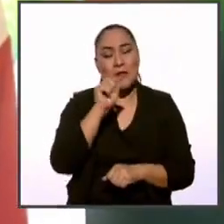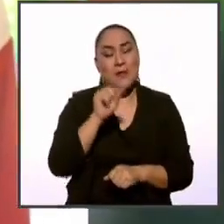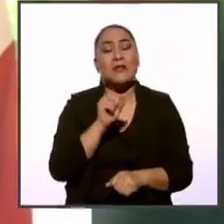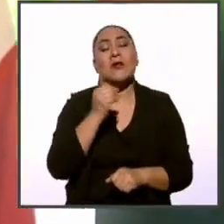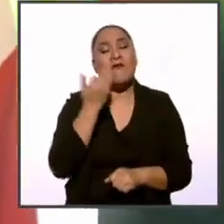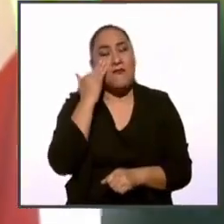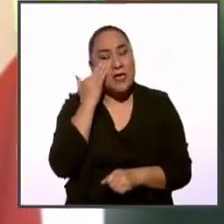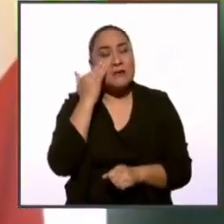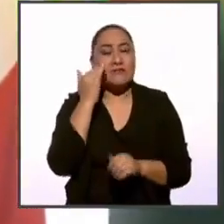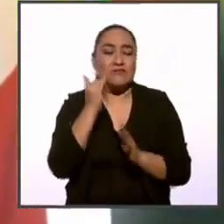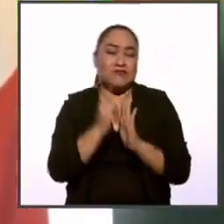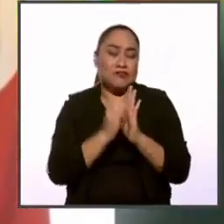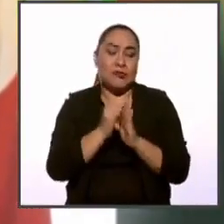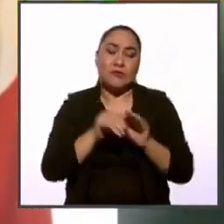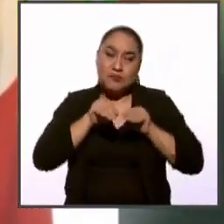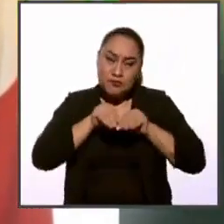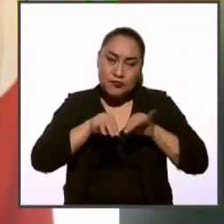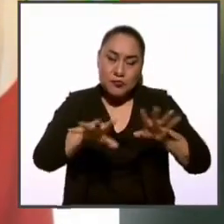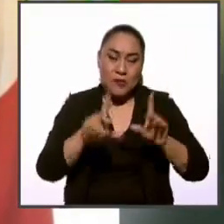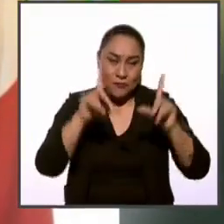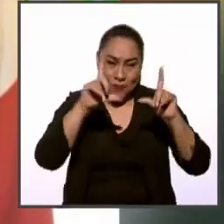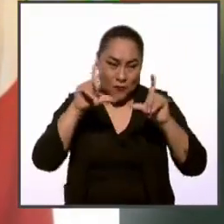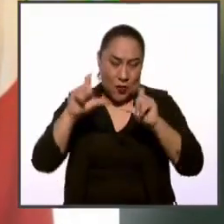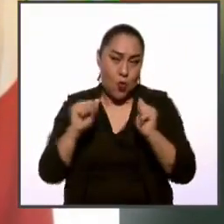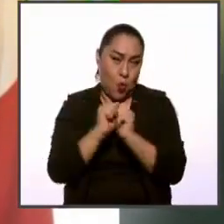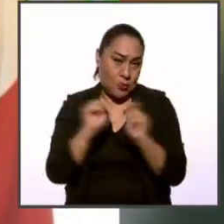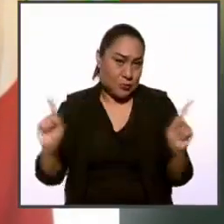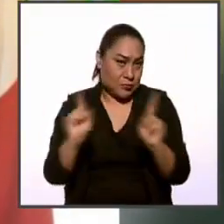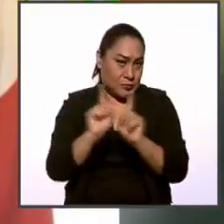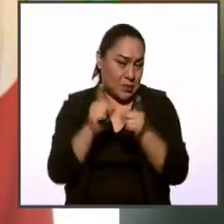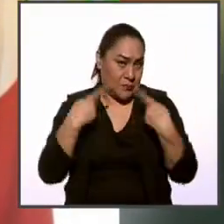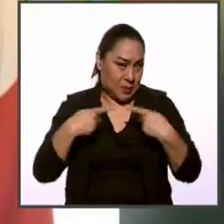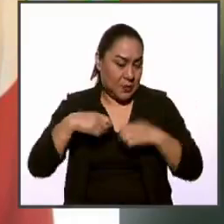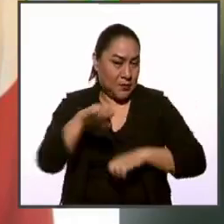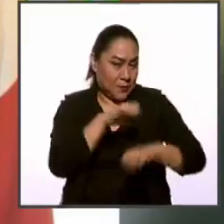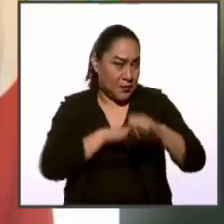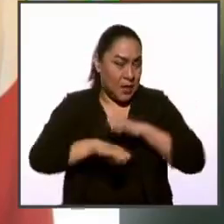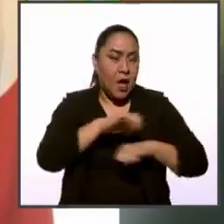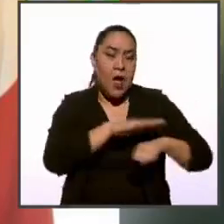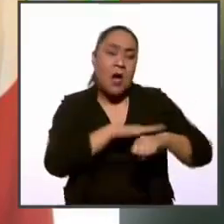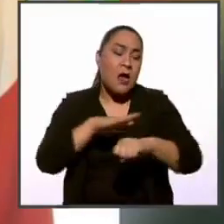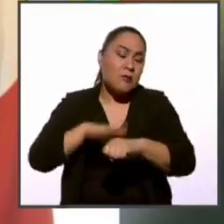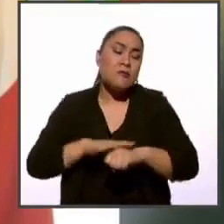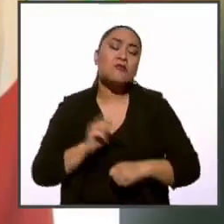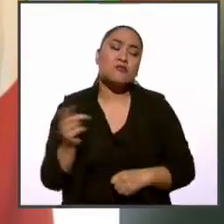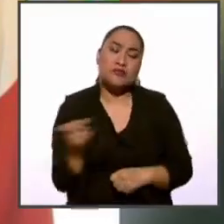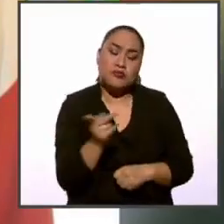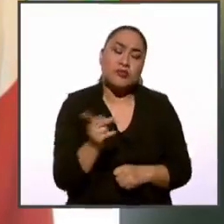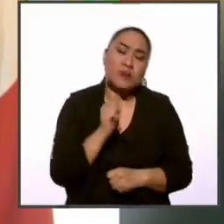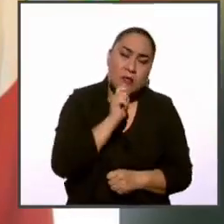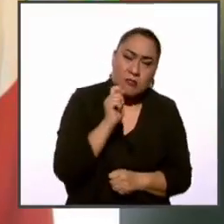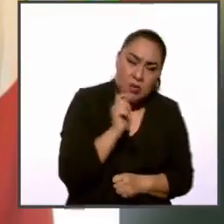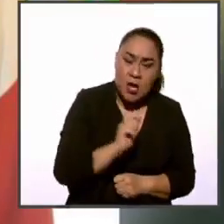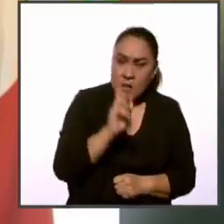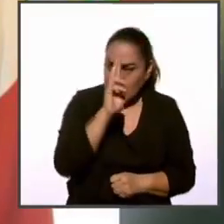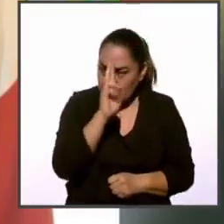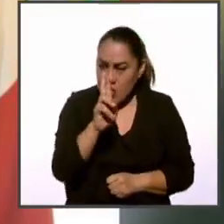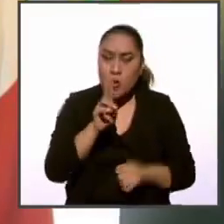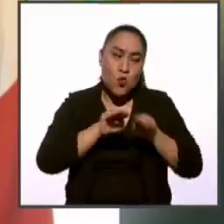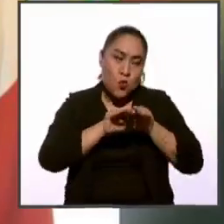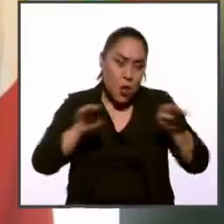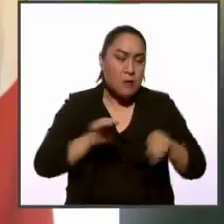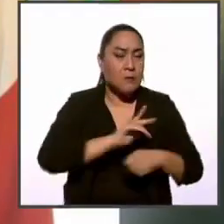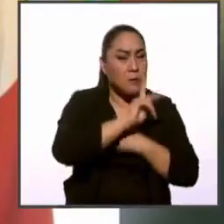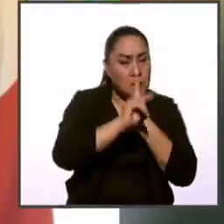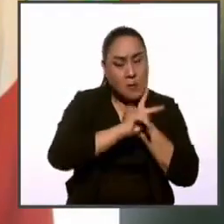Pardo compartió una foto con el embajador y comentó que se mantiene una relación de amistad, respeto e igualdad entre